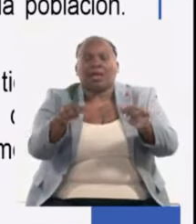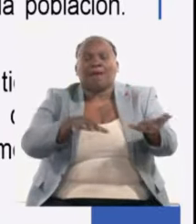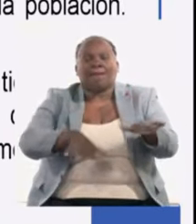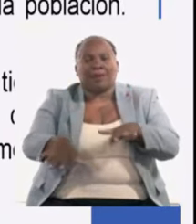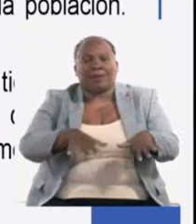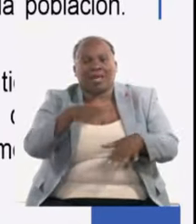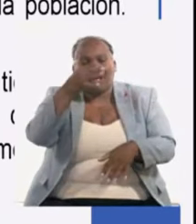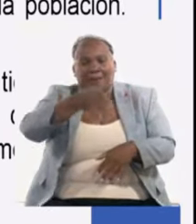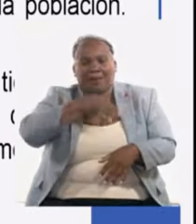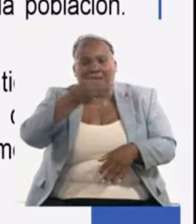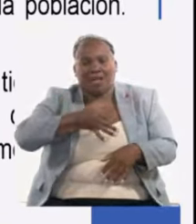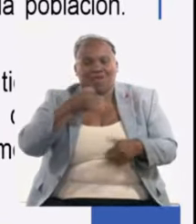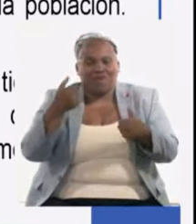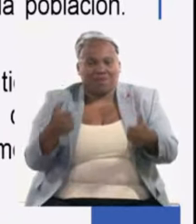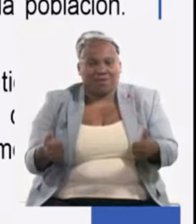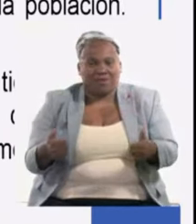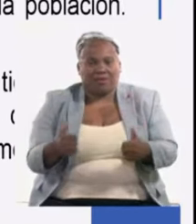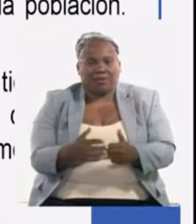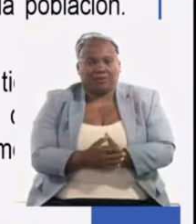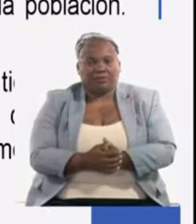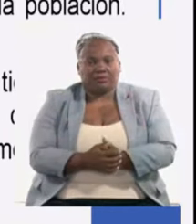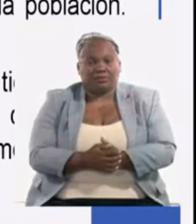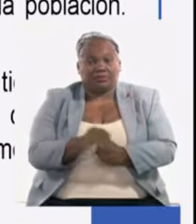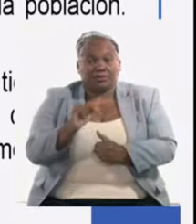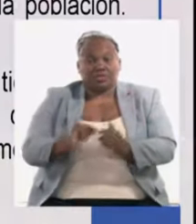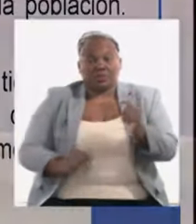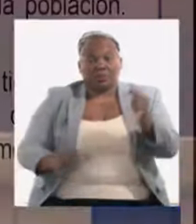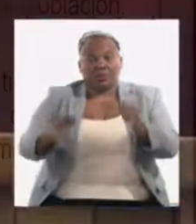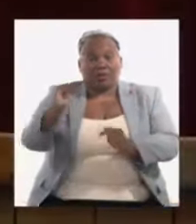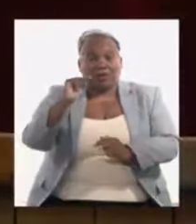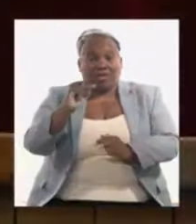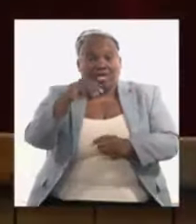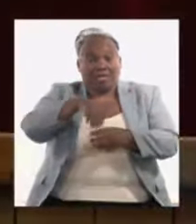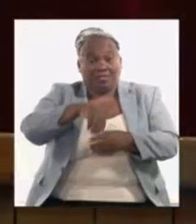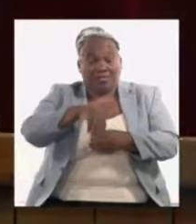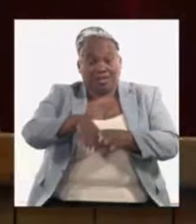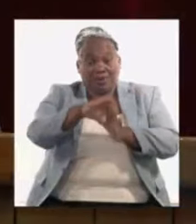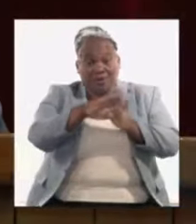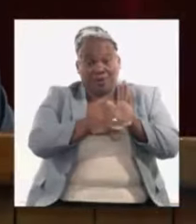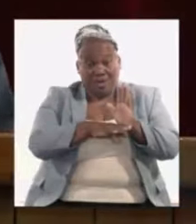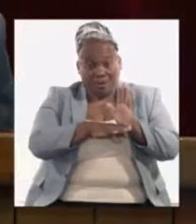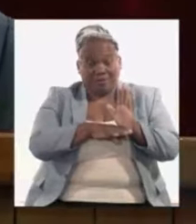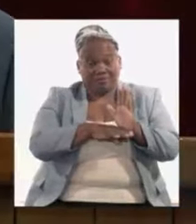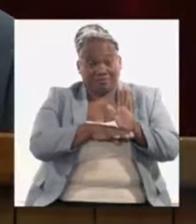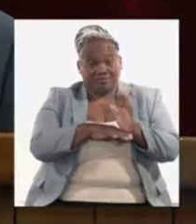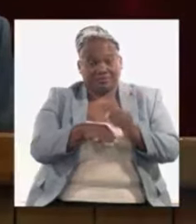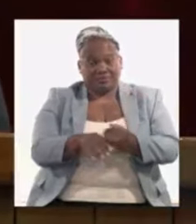explicarlo bien comunicarlo bien pero son asuntos de prioridad eso es parte del programa de estabilización macroeconómica